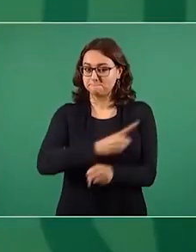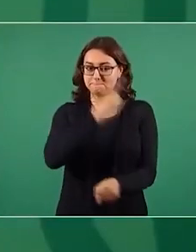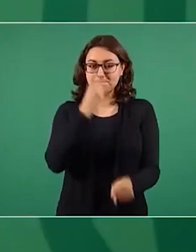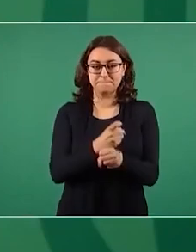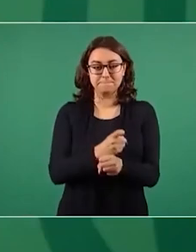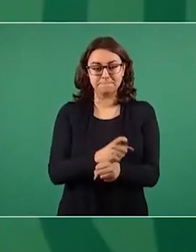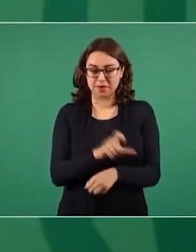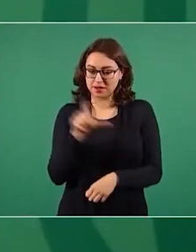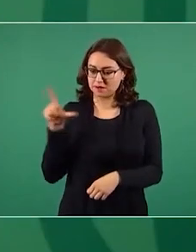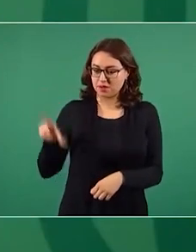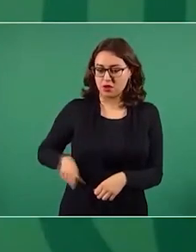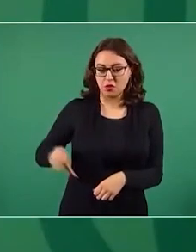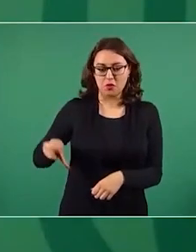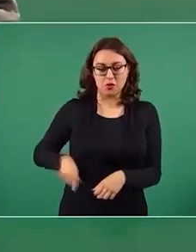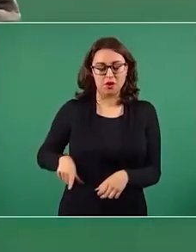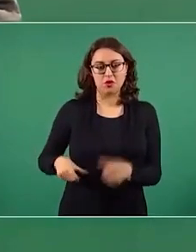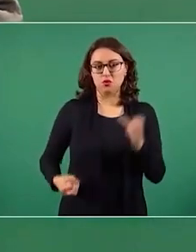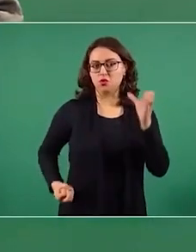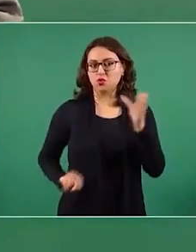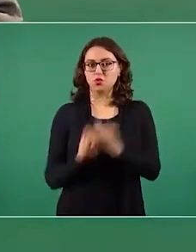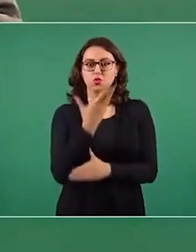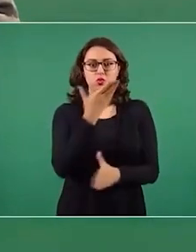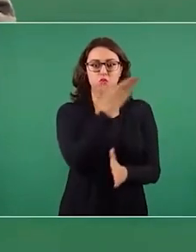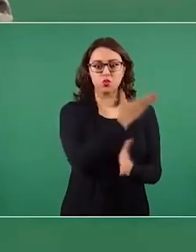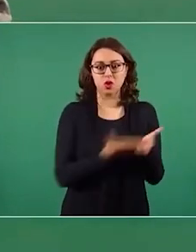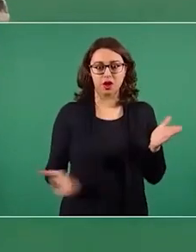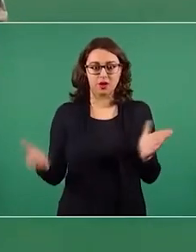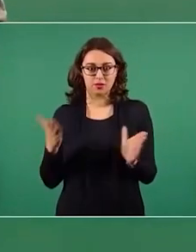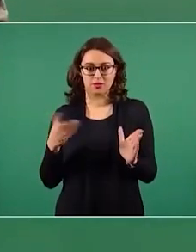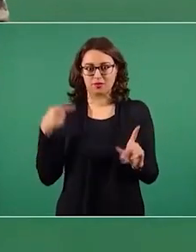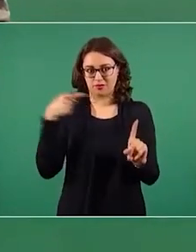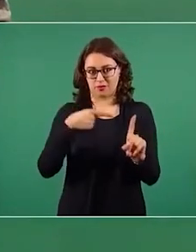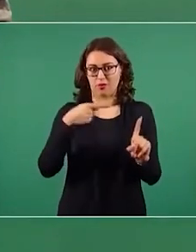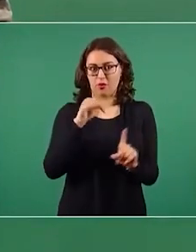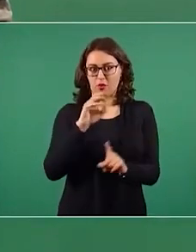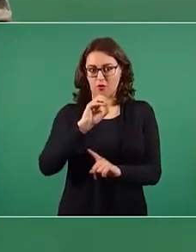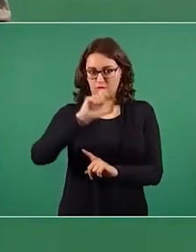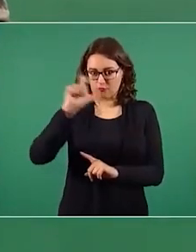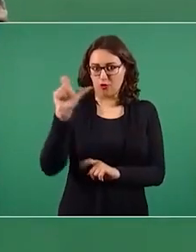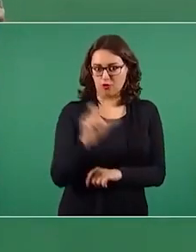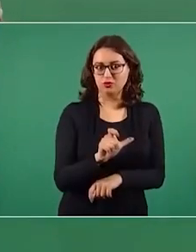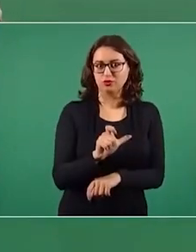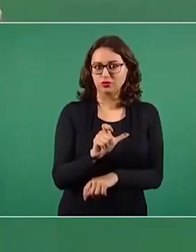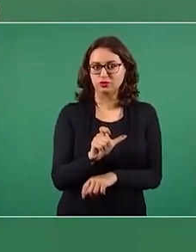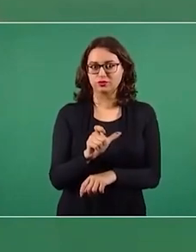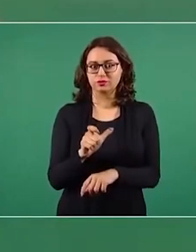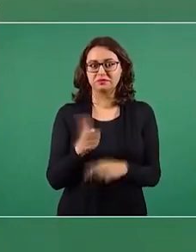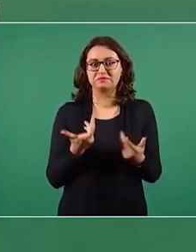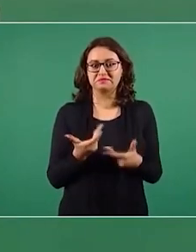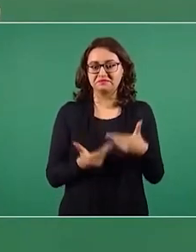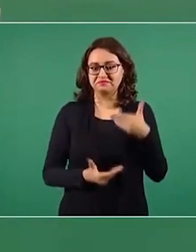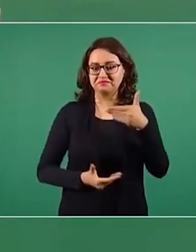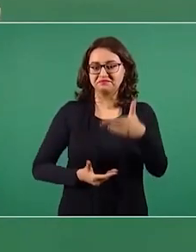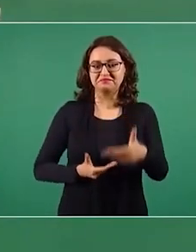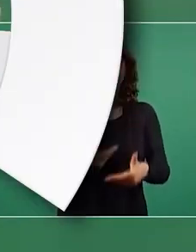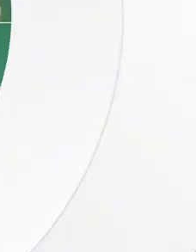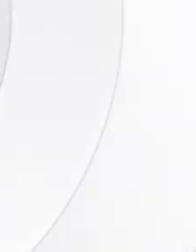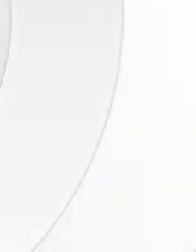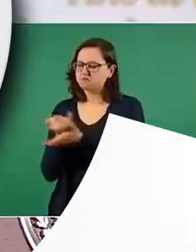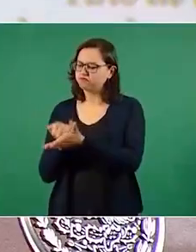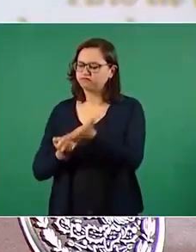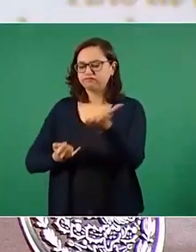ya está actuando como traidor a la democracia.